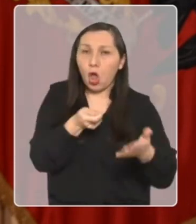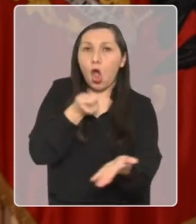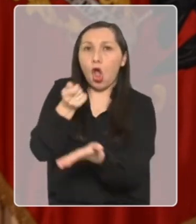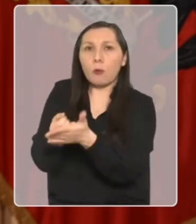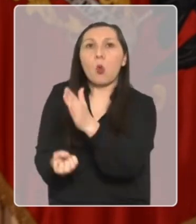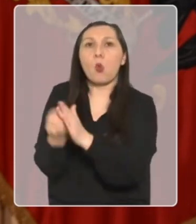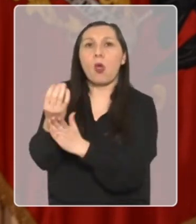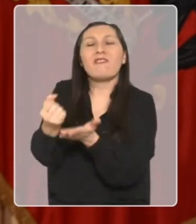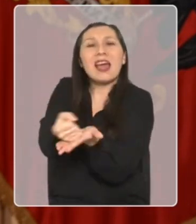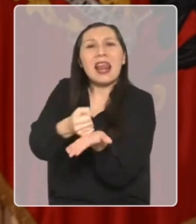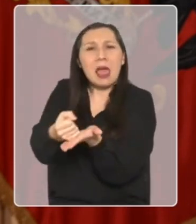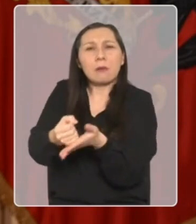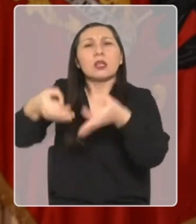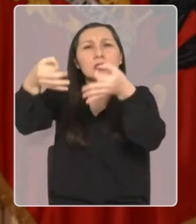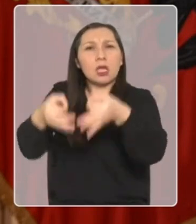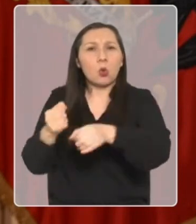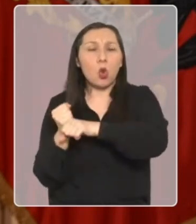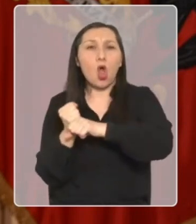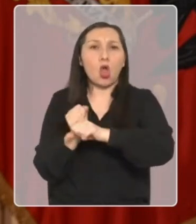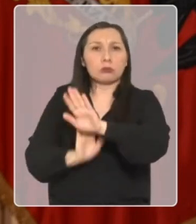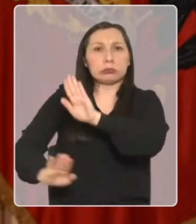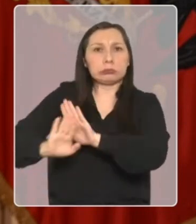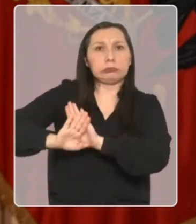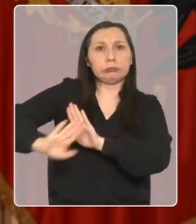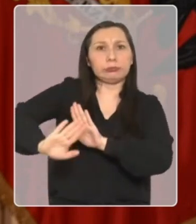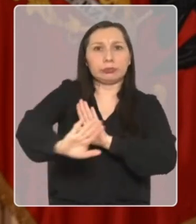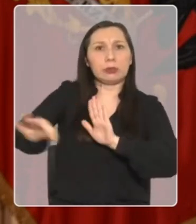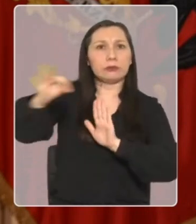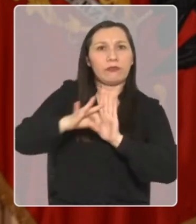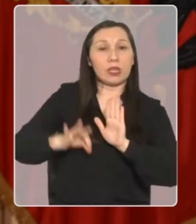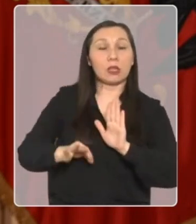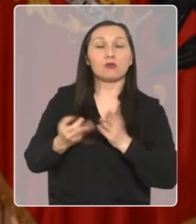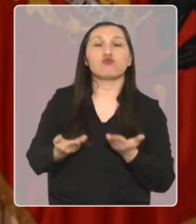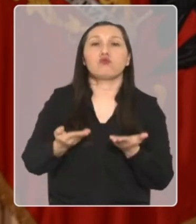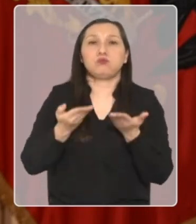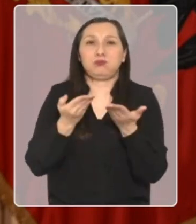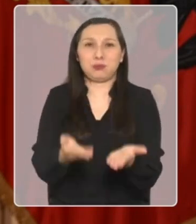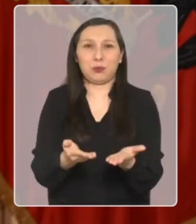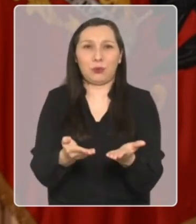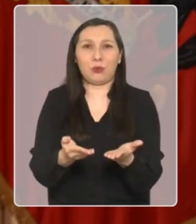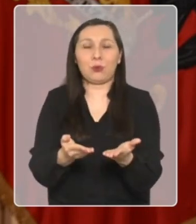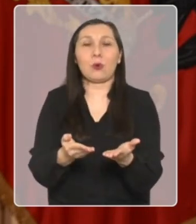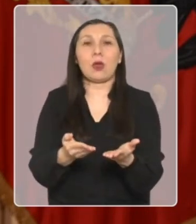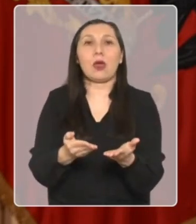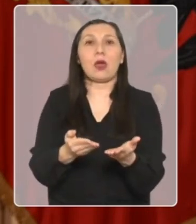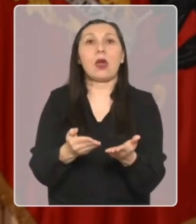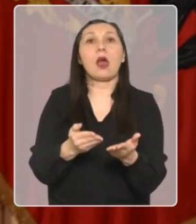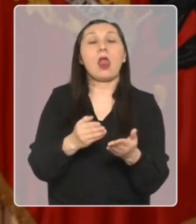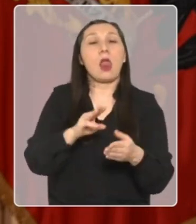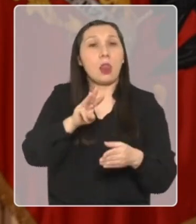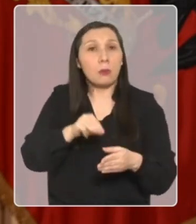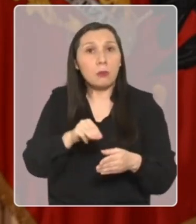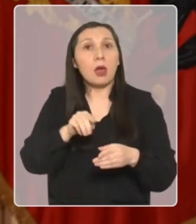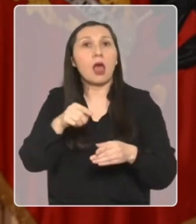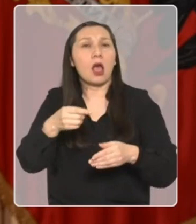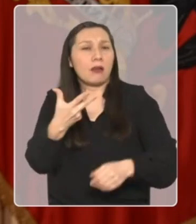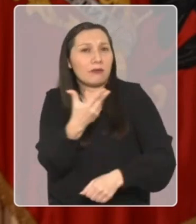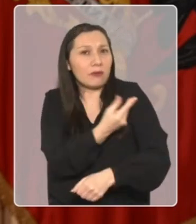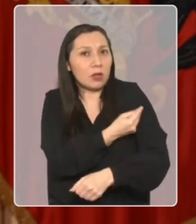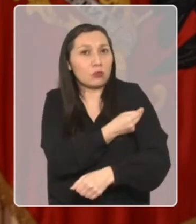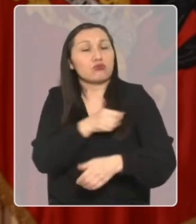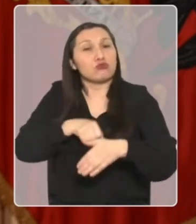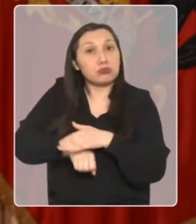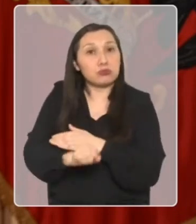lo que invertimos en la compra de un nuevo medicamento seguro y eficaz para prevenir el virus y que lo pusimos a disposición de las maternidades y